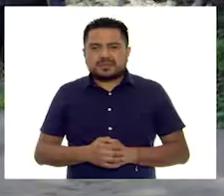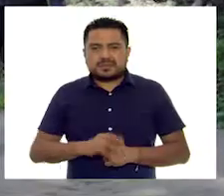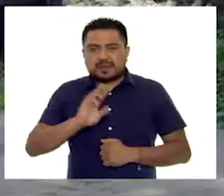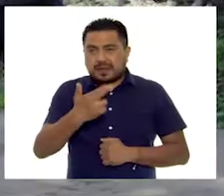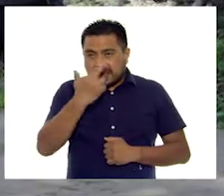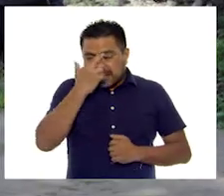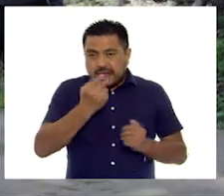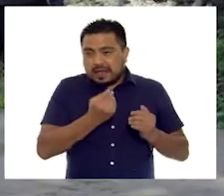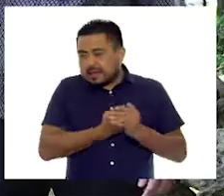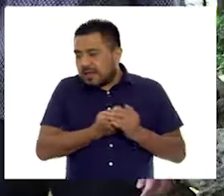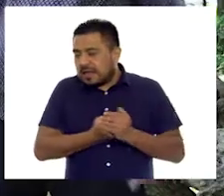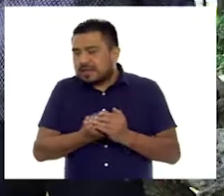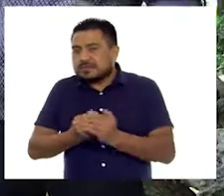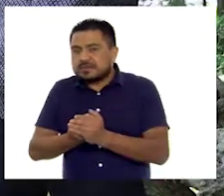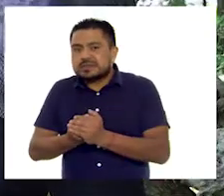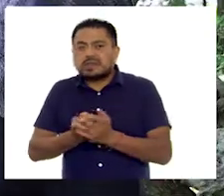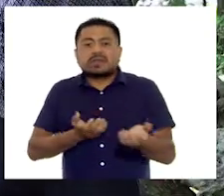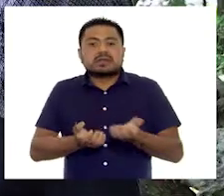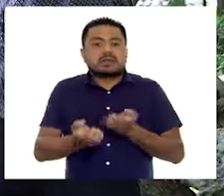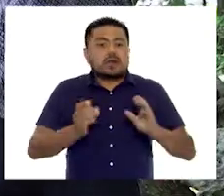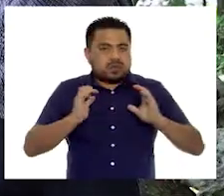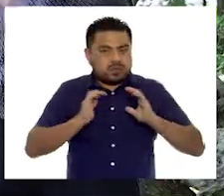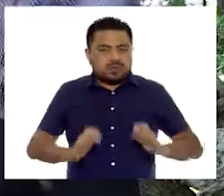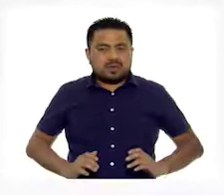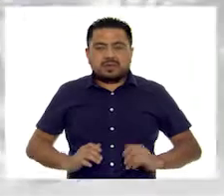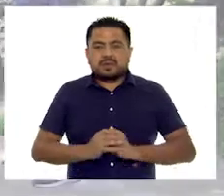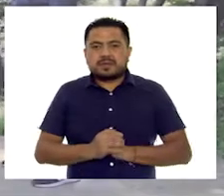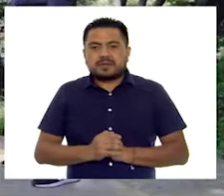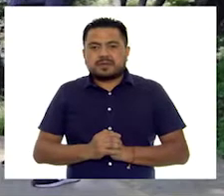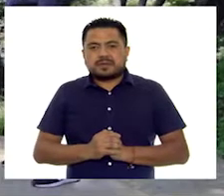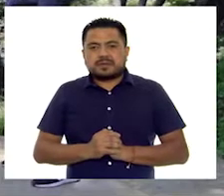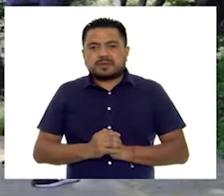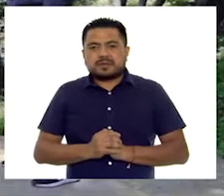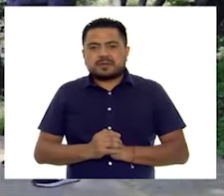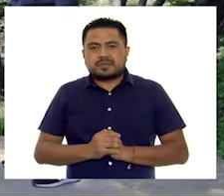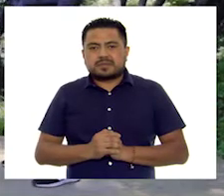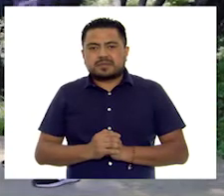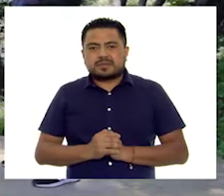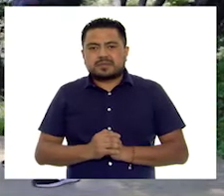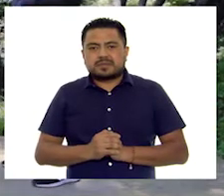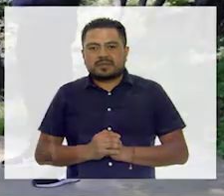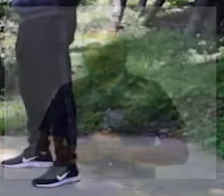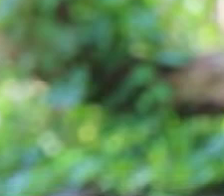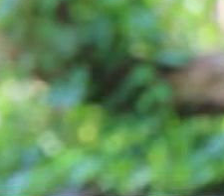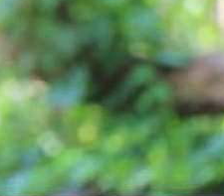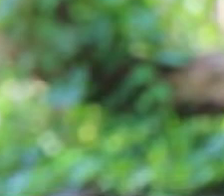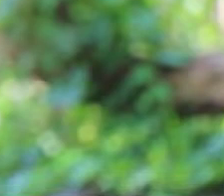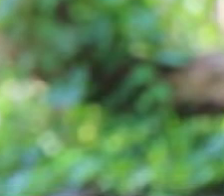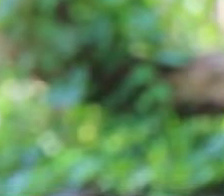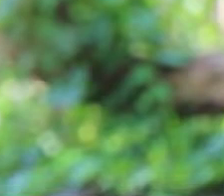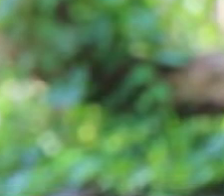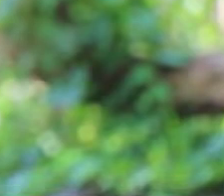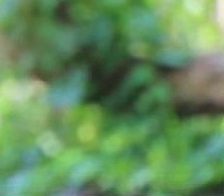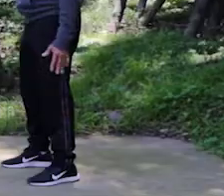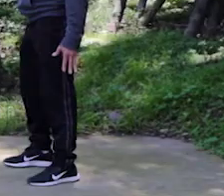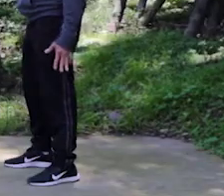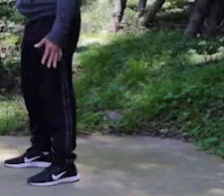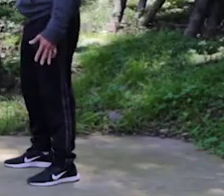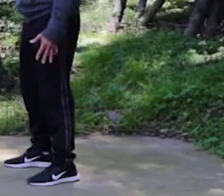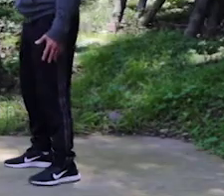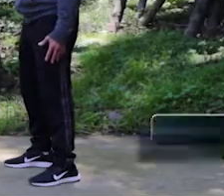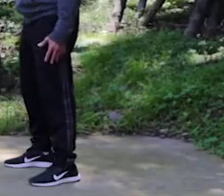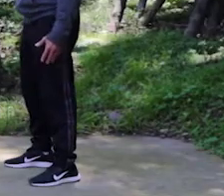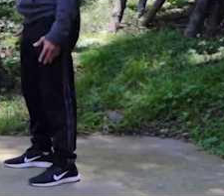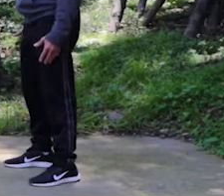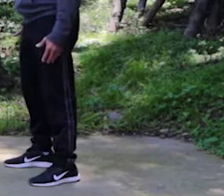Recuerda, entre clase y clase, activa tu cuerpo. En esta ocasión vamos a trabajar el tríceps. Vamos a